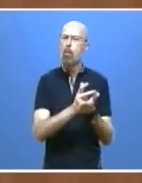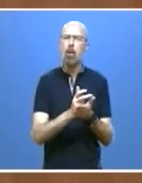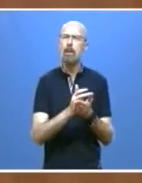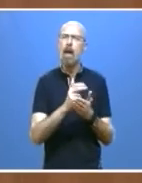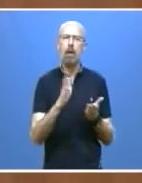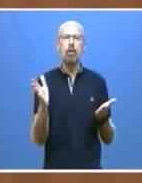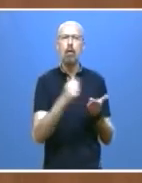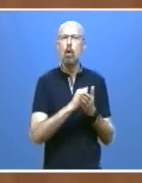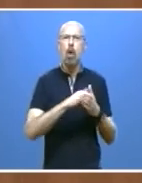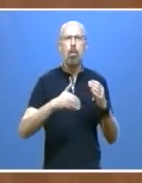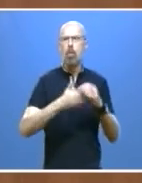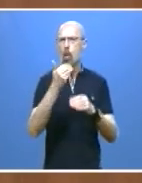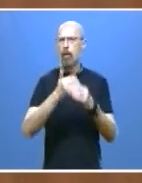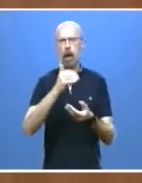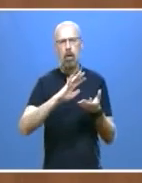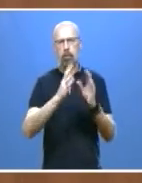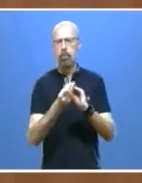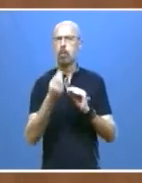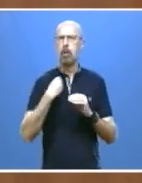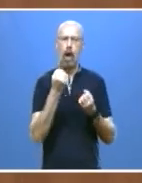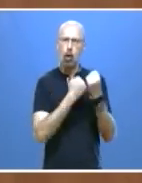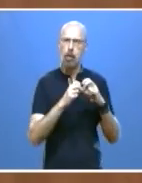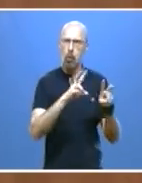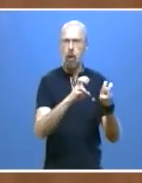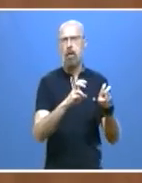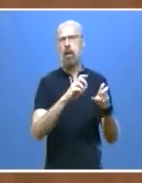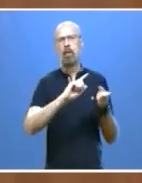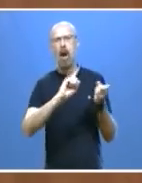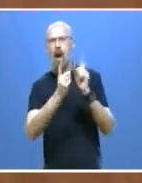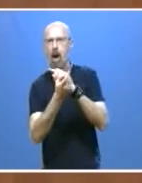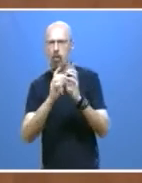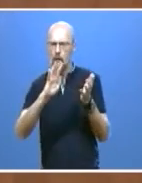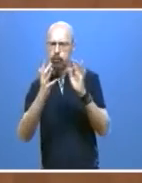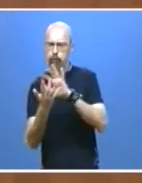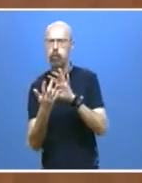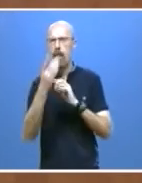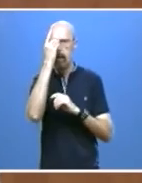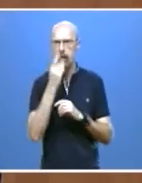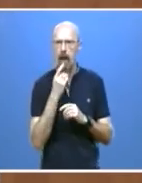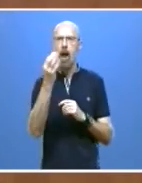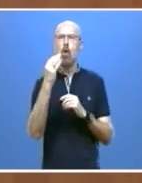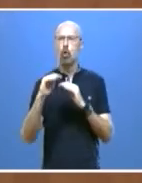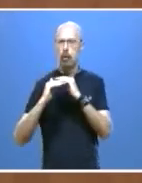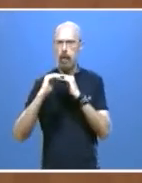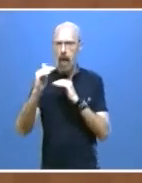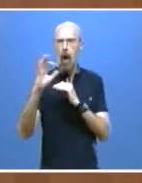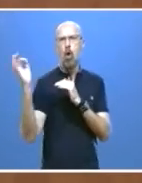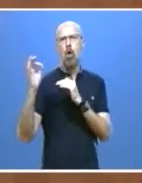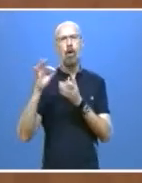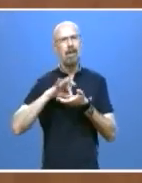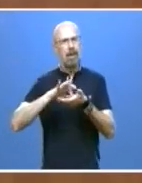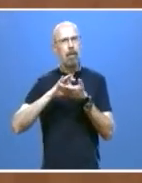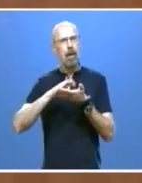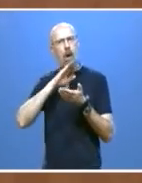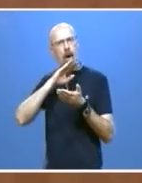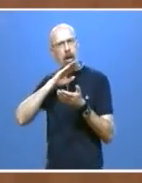economía, la transformación digital, la sostenibilidad o la garantía de los servicios en el territorio inciden